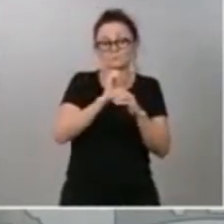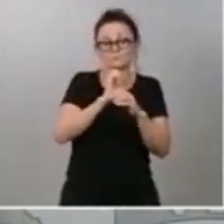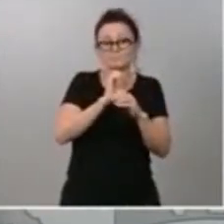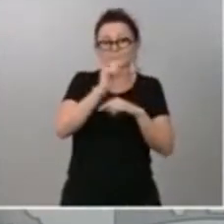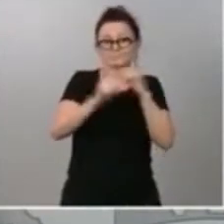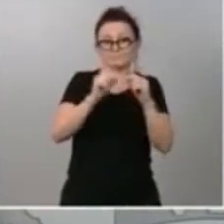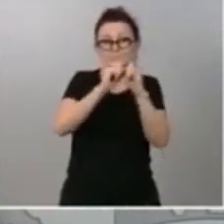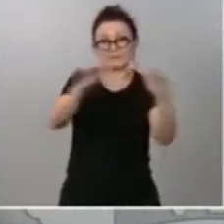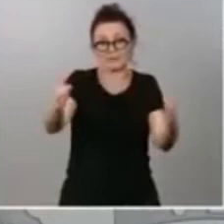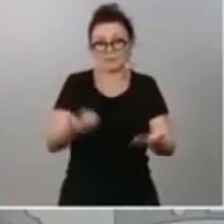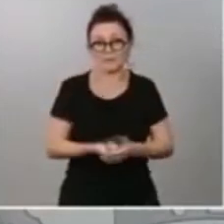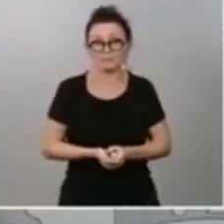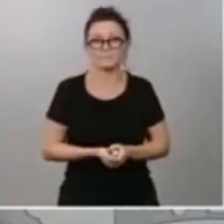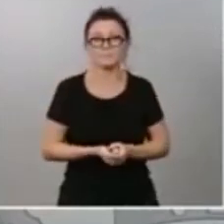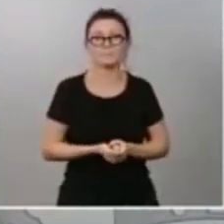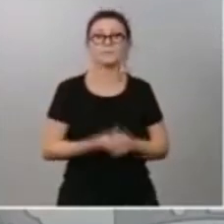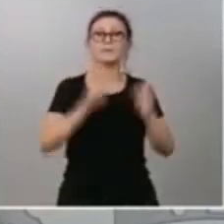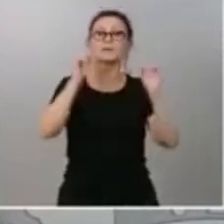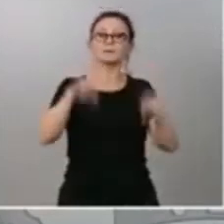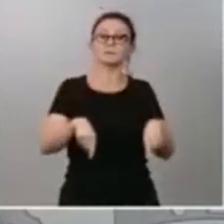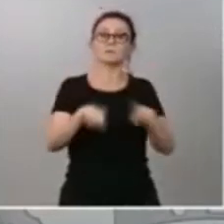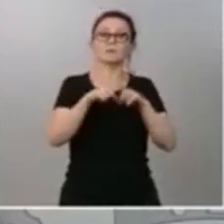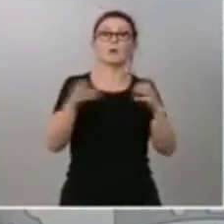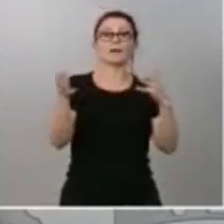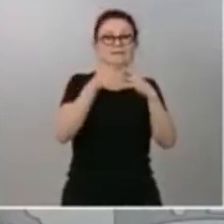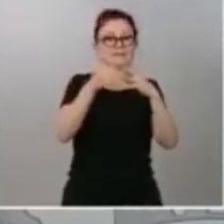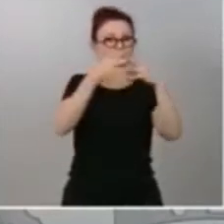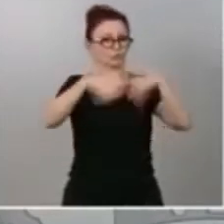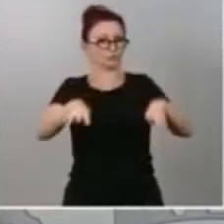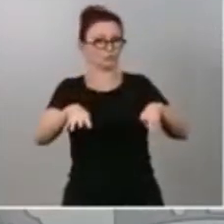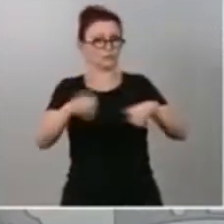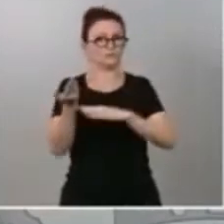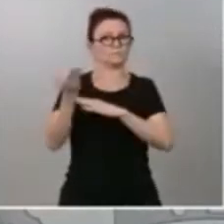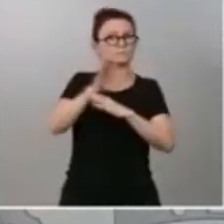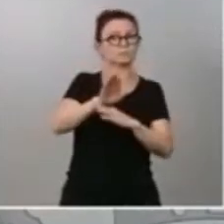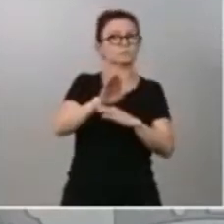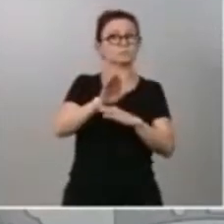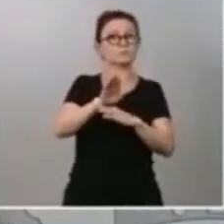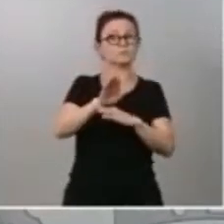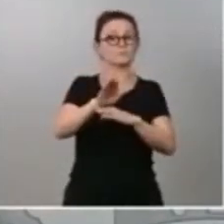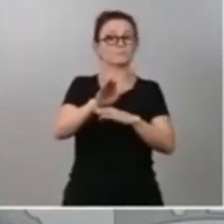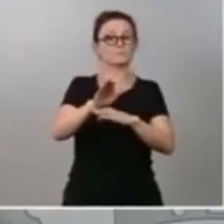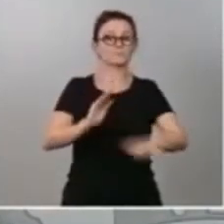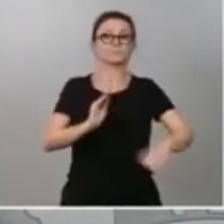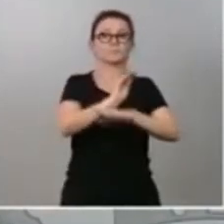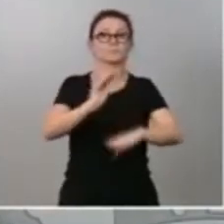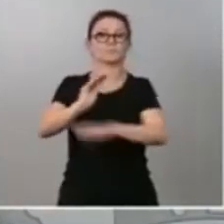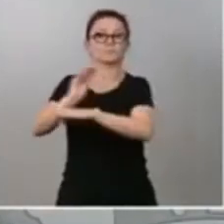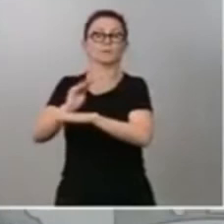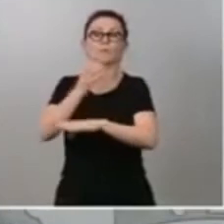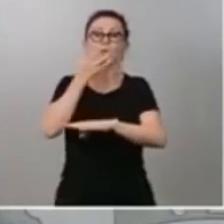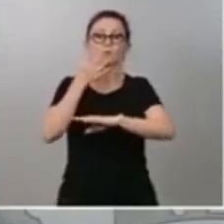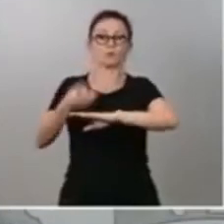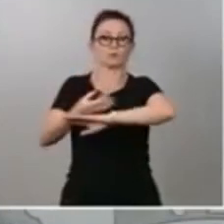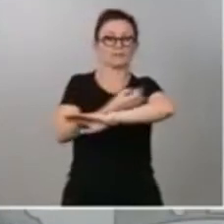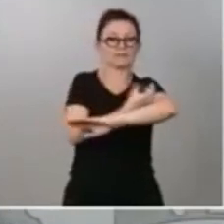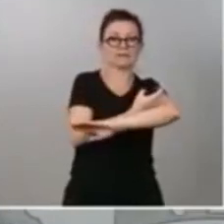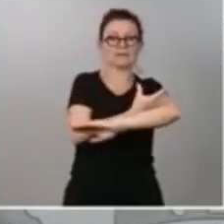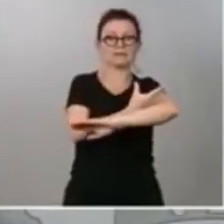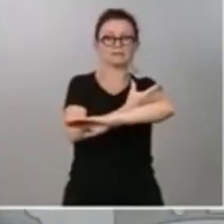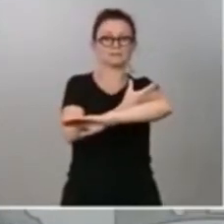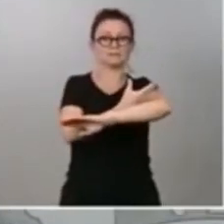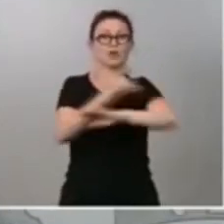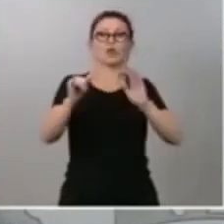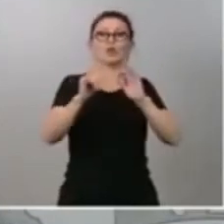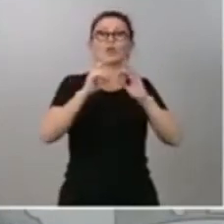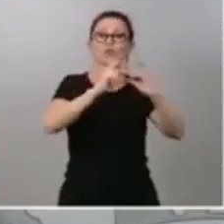política de infraestructuras mayar, aumentando la inversión en trenes de cercanía, de corredores tan importantes como es el